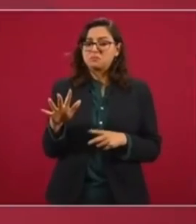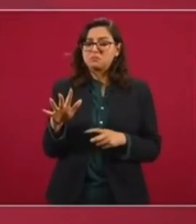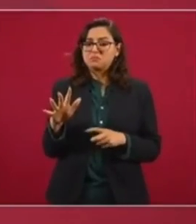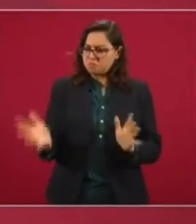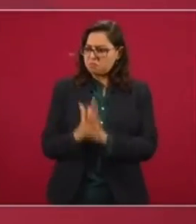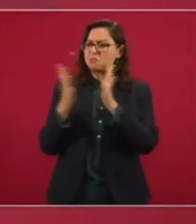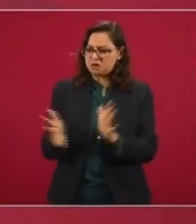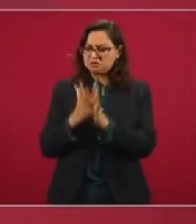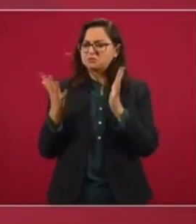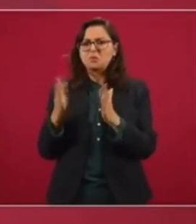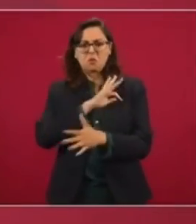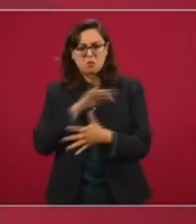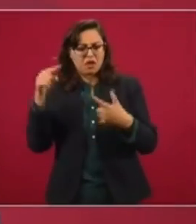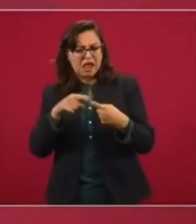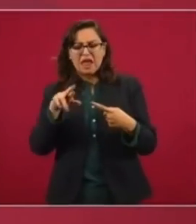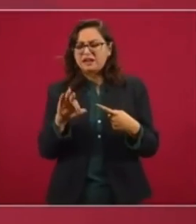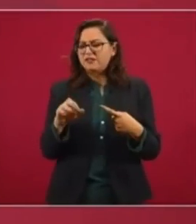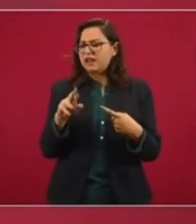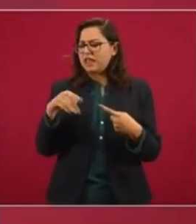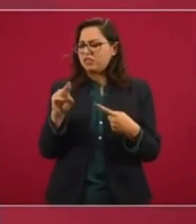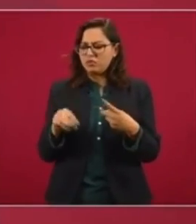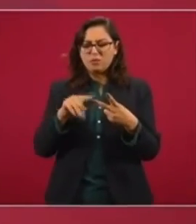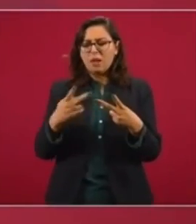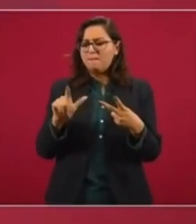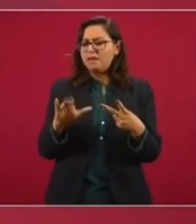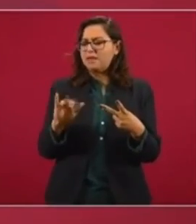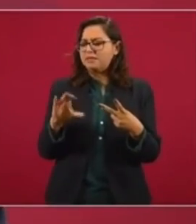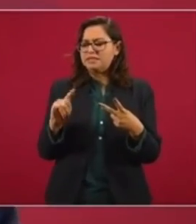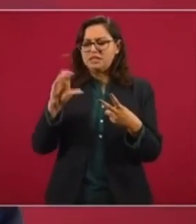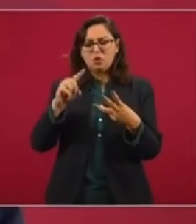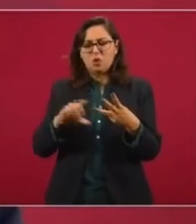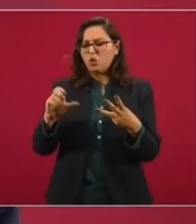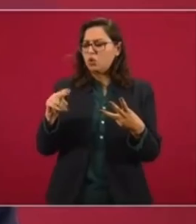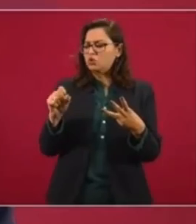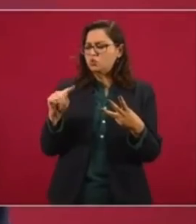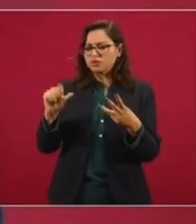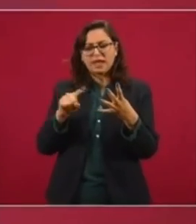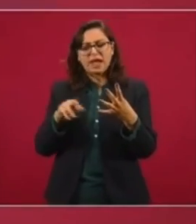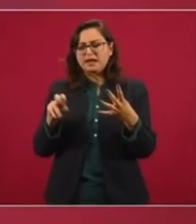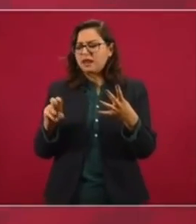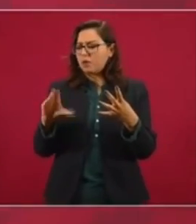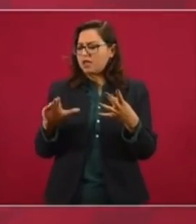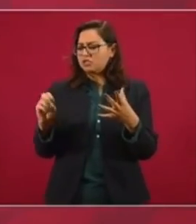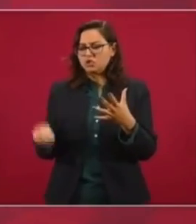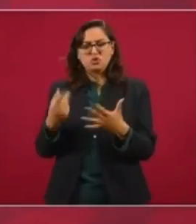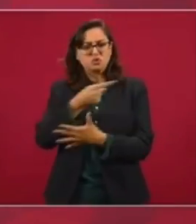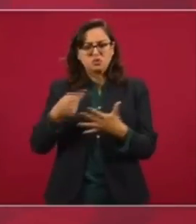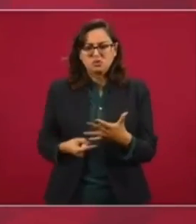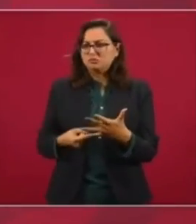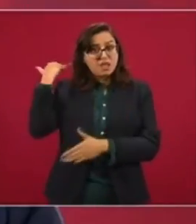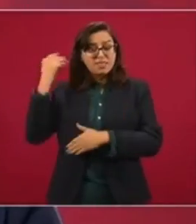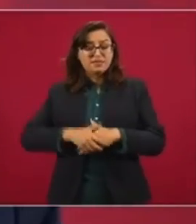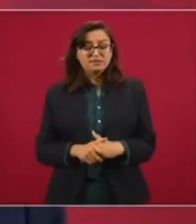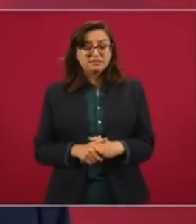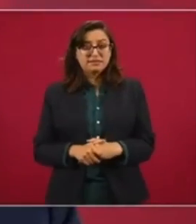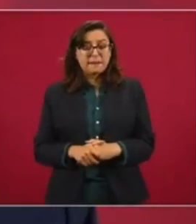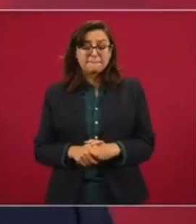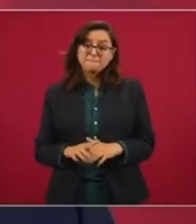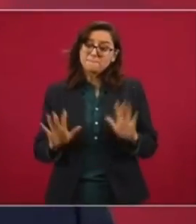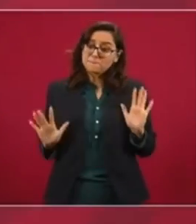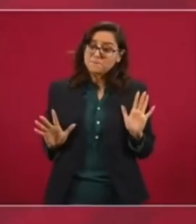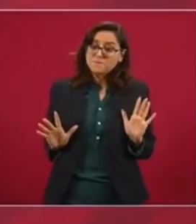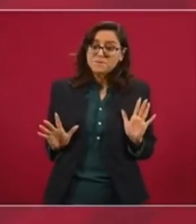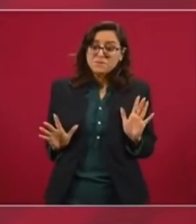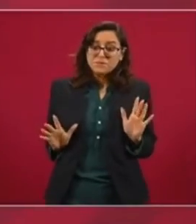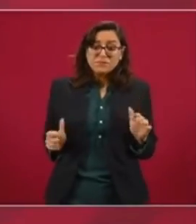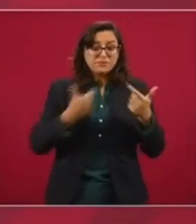al referéndum, al previsito, a la consulta, a la revocación del mandato? Y que quede siempre en letra muerta. Deberían de estar